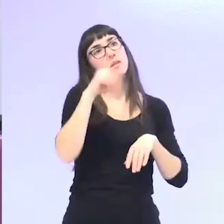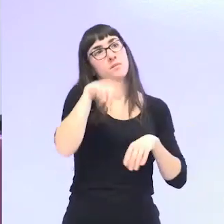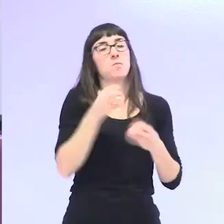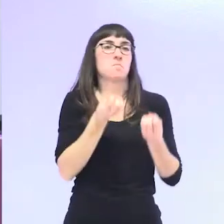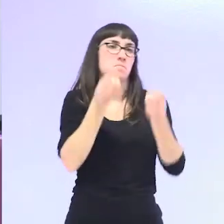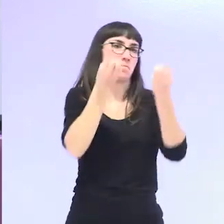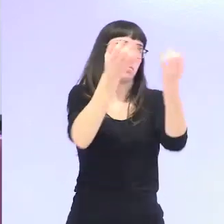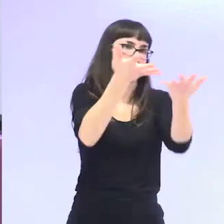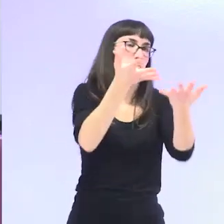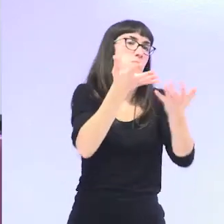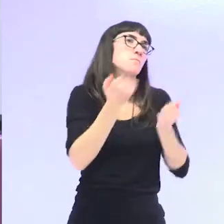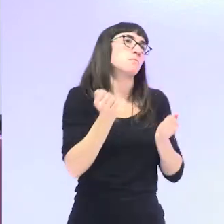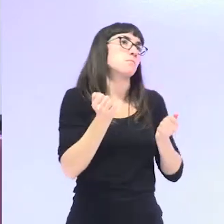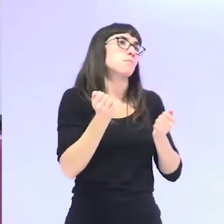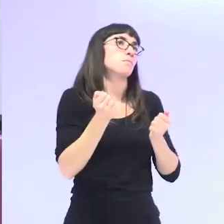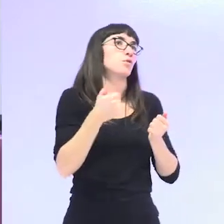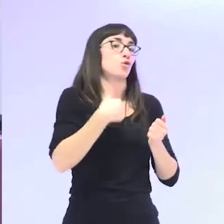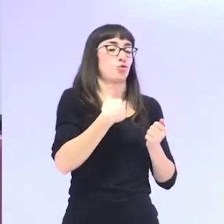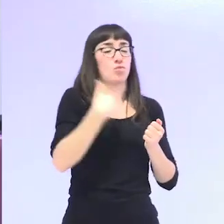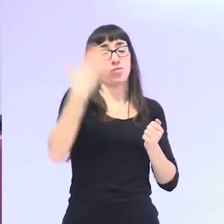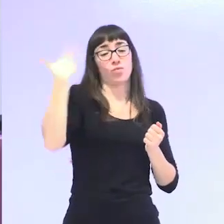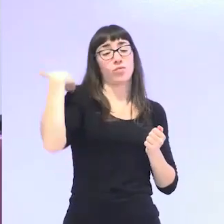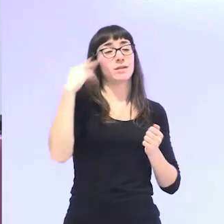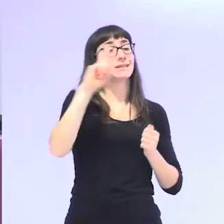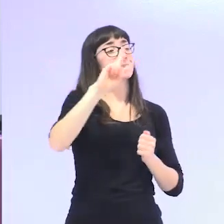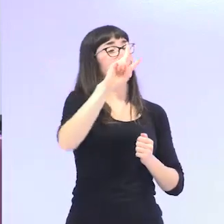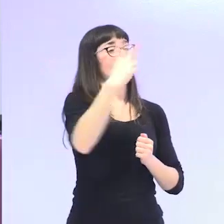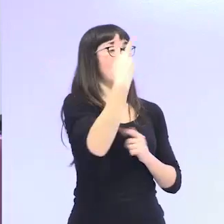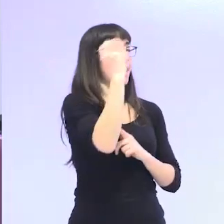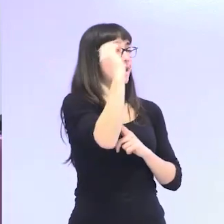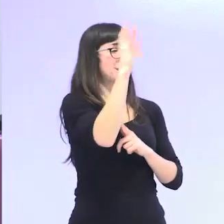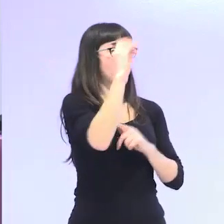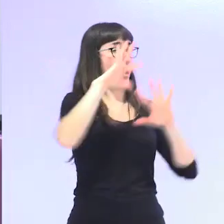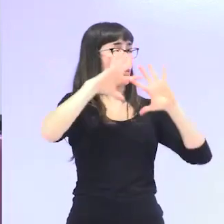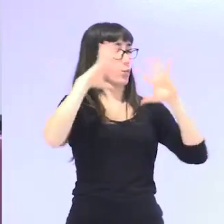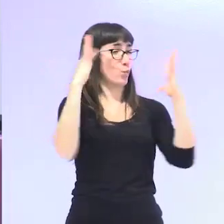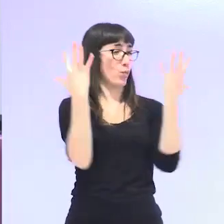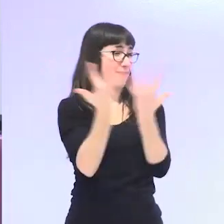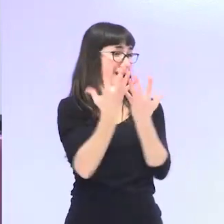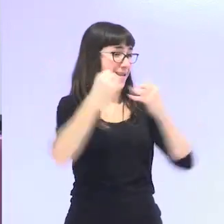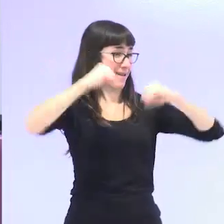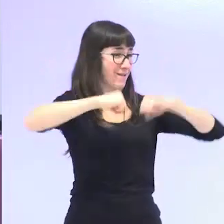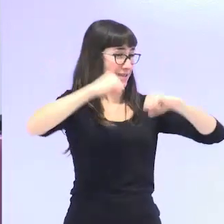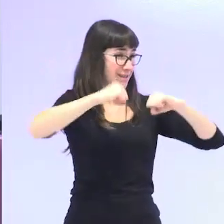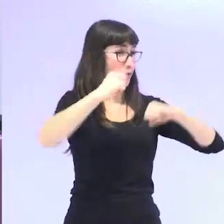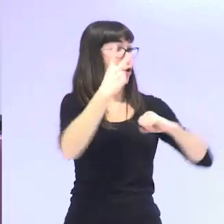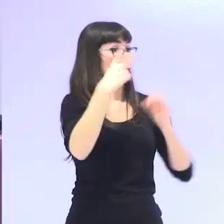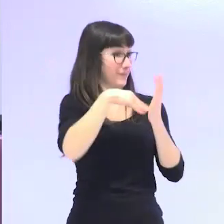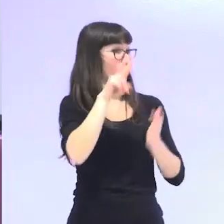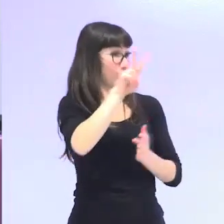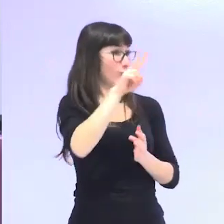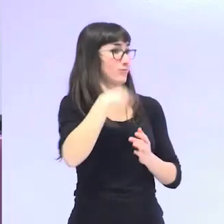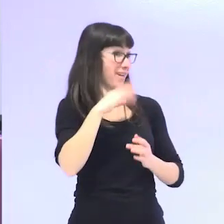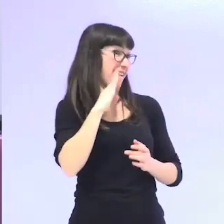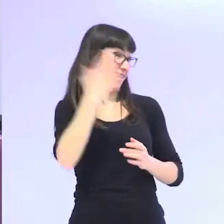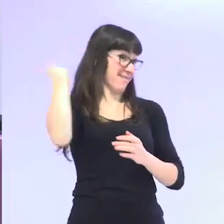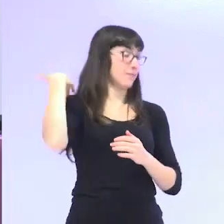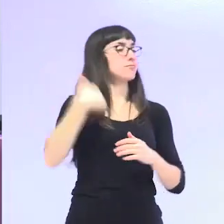trasladar es que yo asistí a la Segunda Asamblea Mundial del Envejecimiento en 2002. Yo ya entonces estaba trabajando,